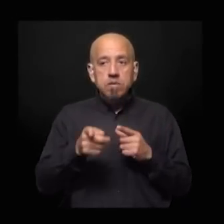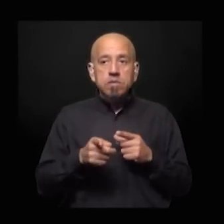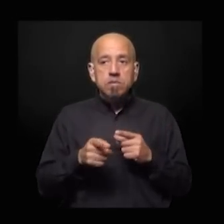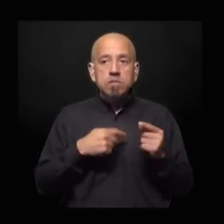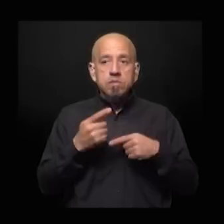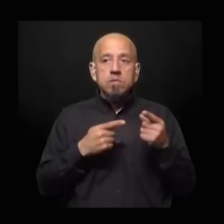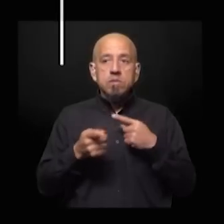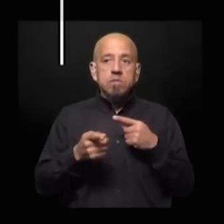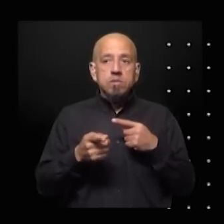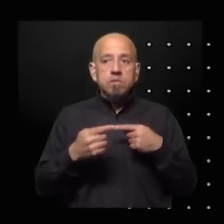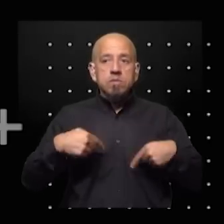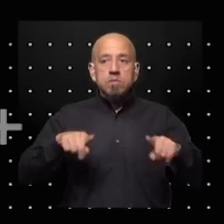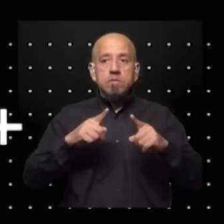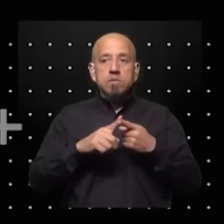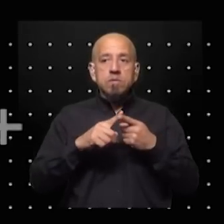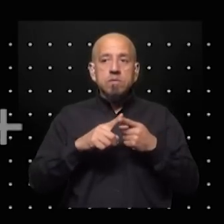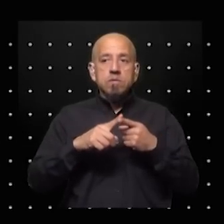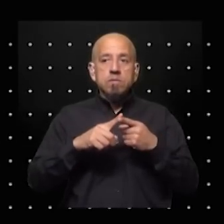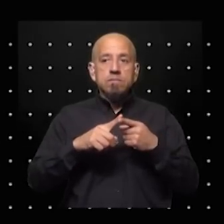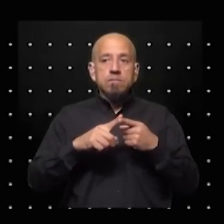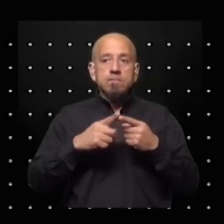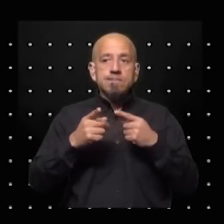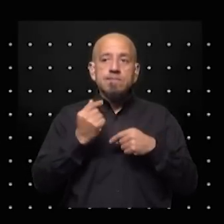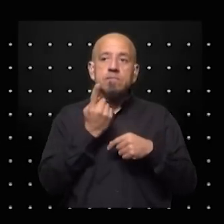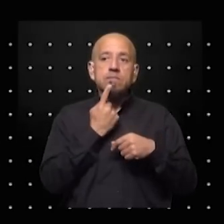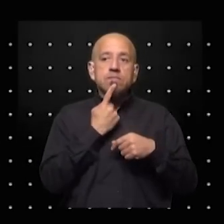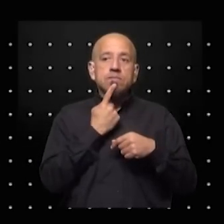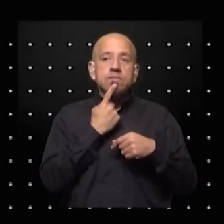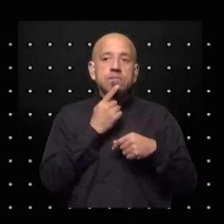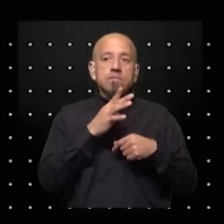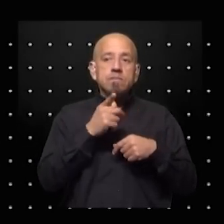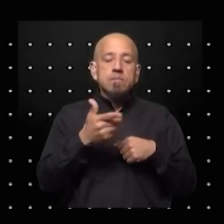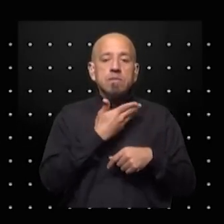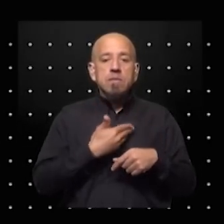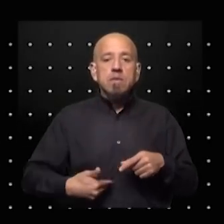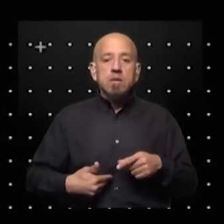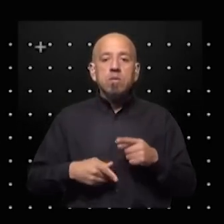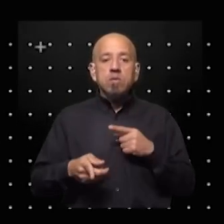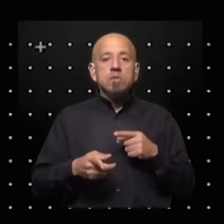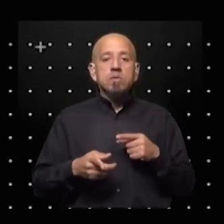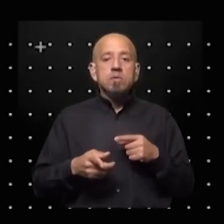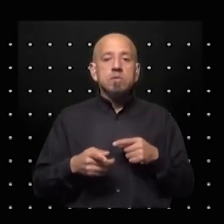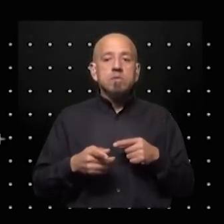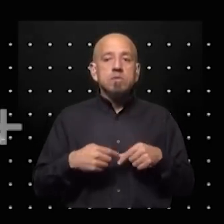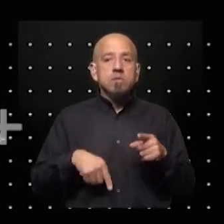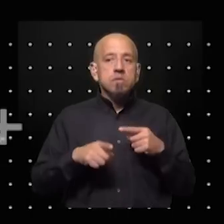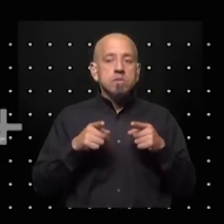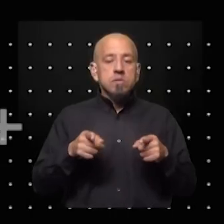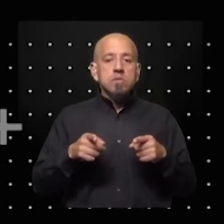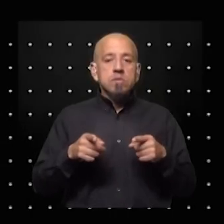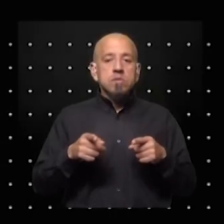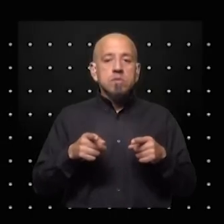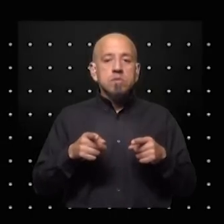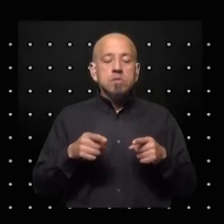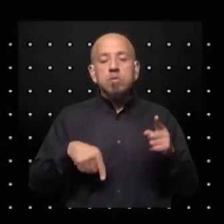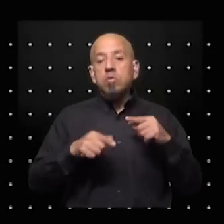siguen en los mismos canales y en los mismos medios y los dirigentes políticos que eran gobierno en ese entonces y que fueron parte de esa persecución